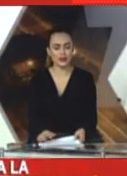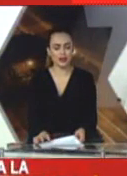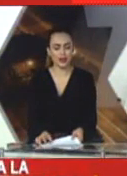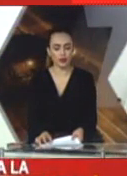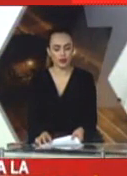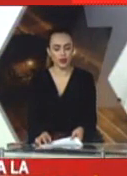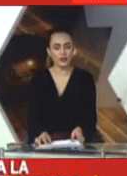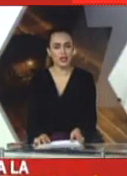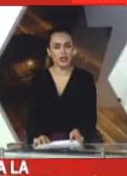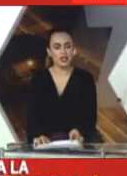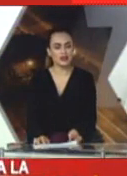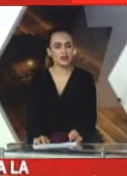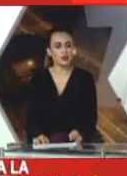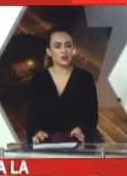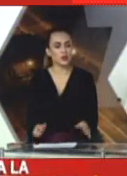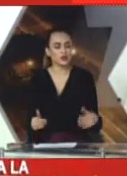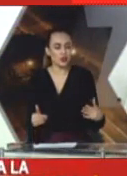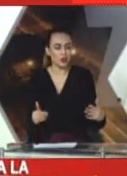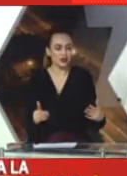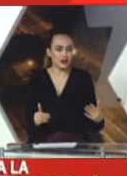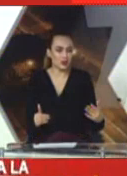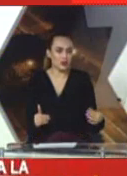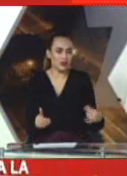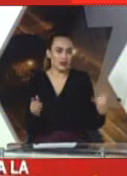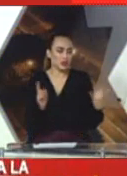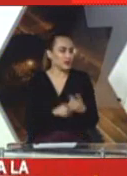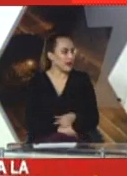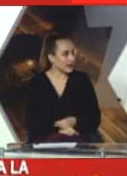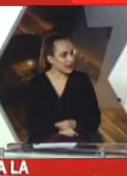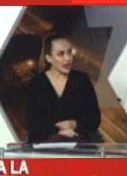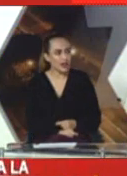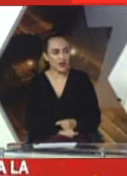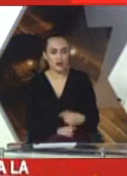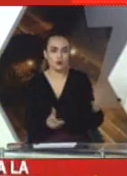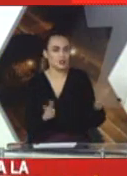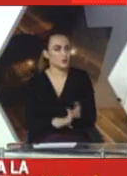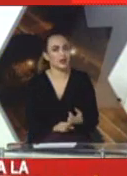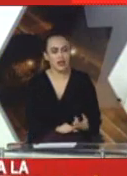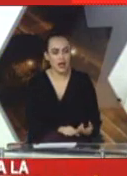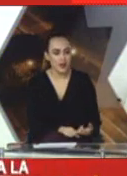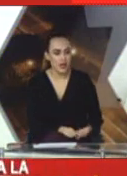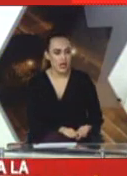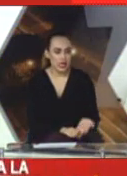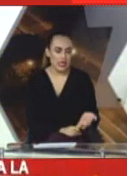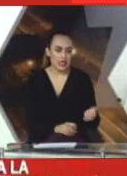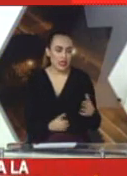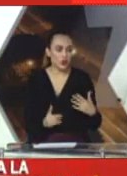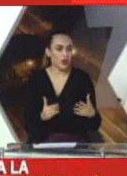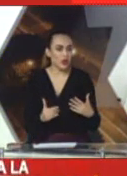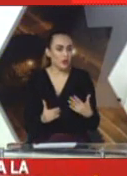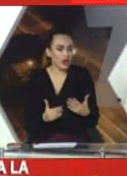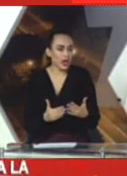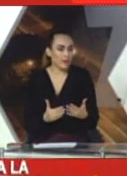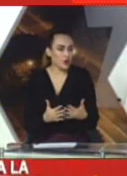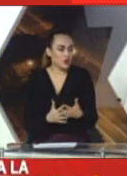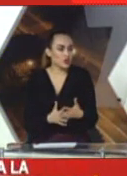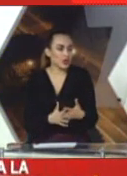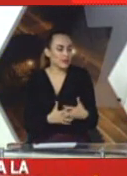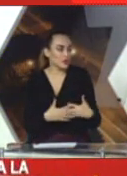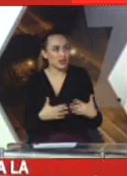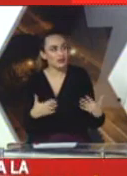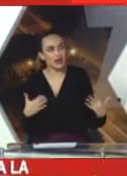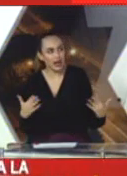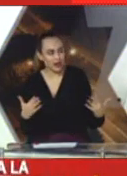carácter obligatorio y se tuvo este repunte. Hablemos de Italia, hablemos de España y luego, por ejemplo,